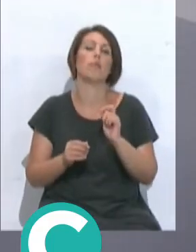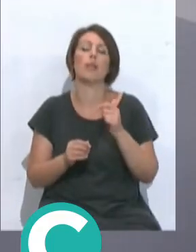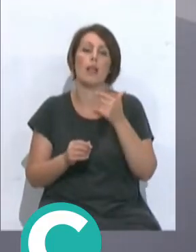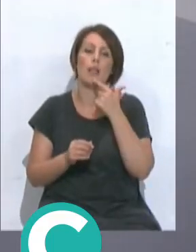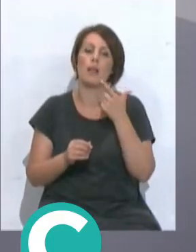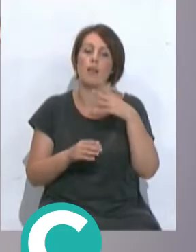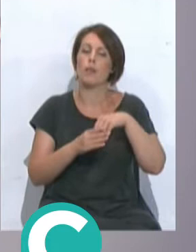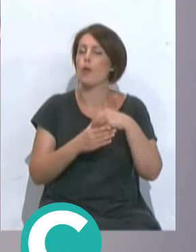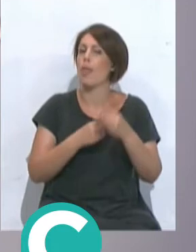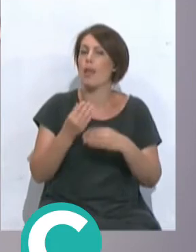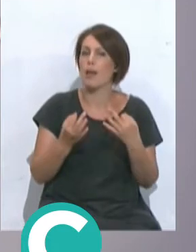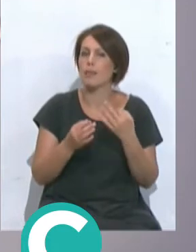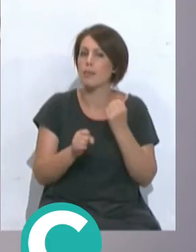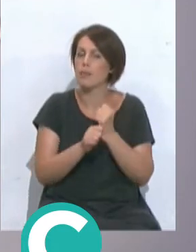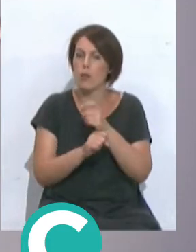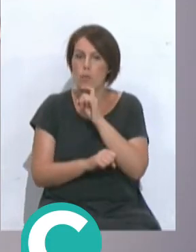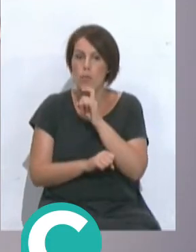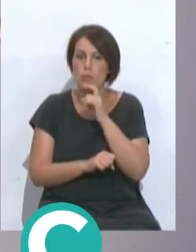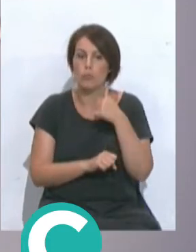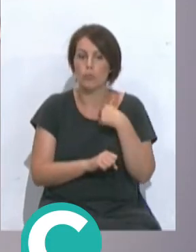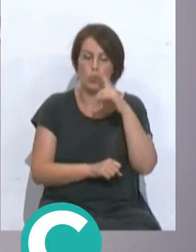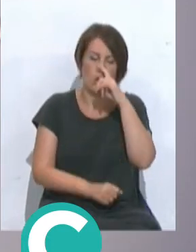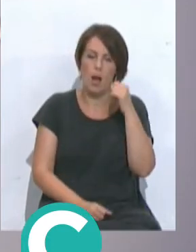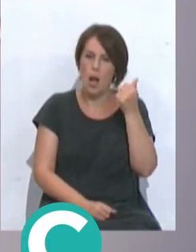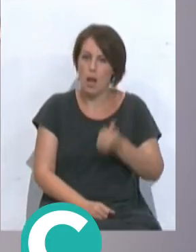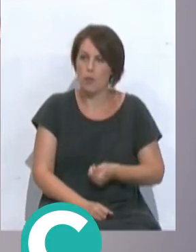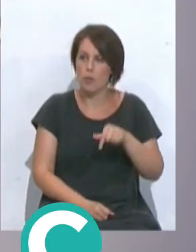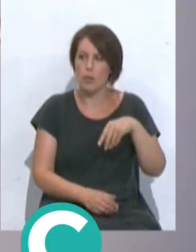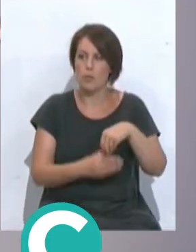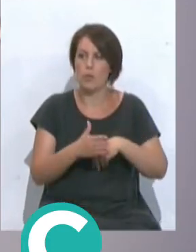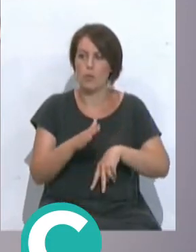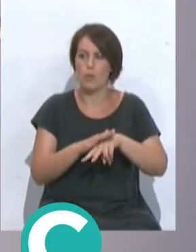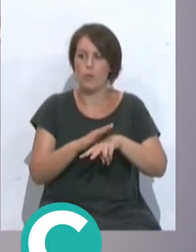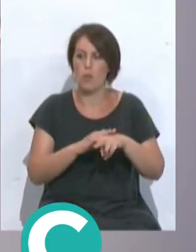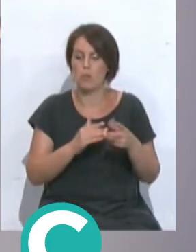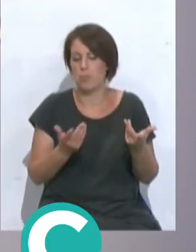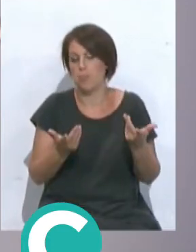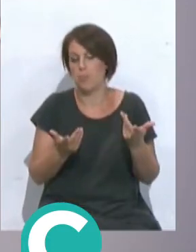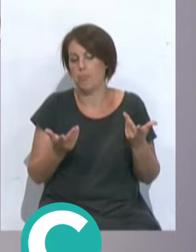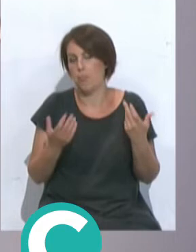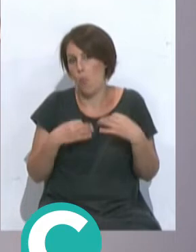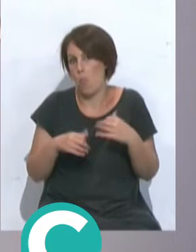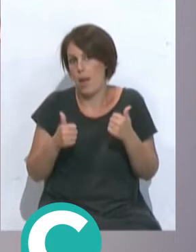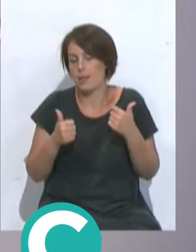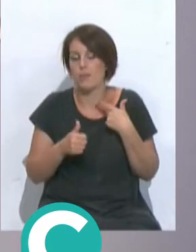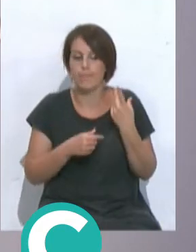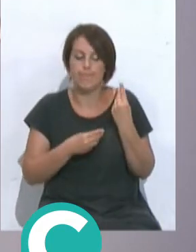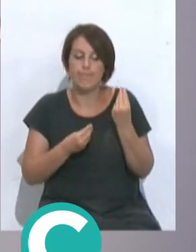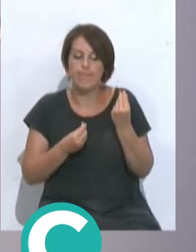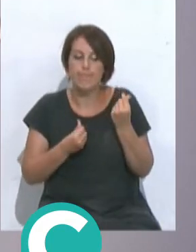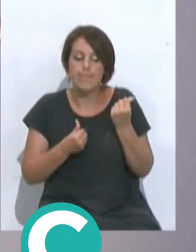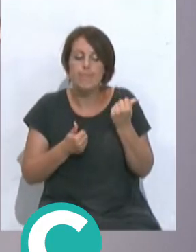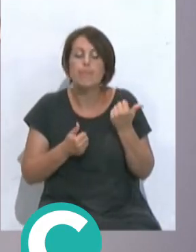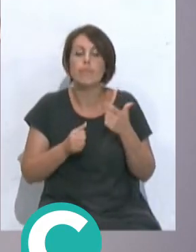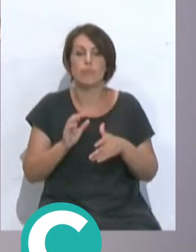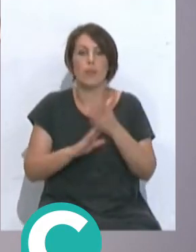que se hace ahí dentro, cómo se trabaja. Pues yo, que he estado muchos años en el fútbol más modesto, me quedaba con la sensación de, cuando iba